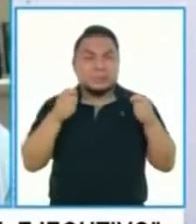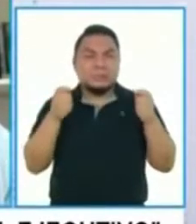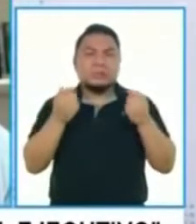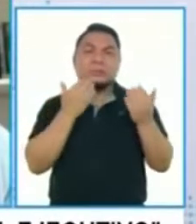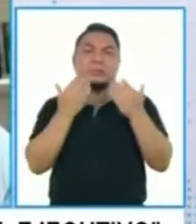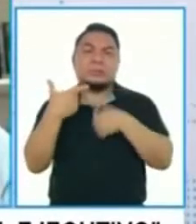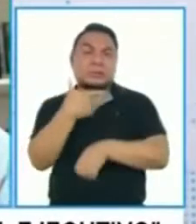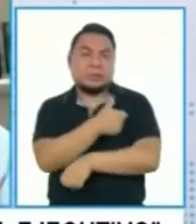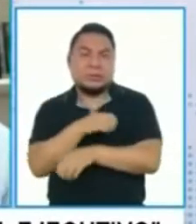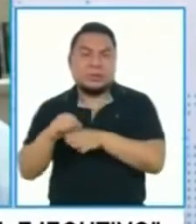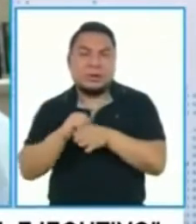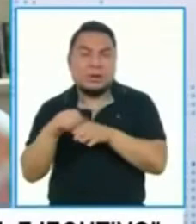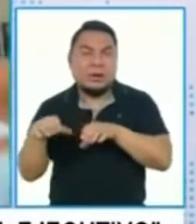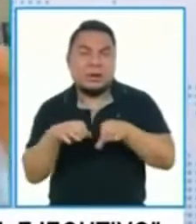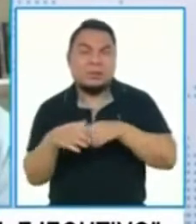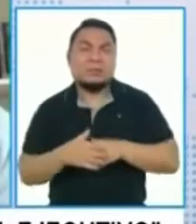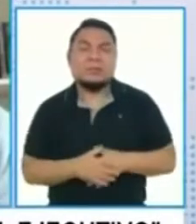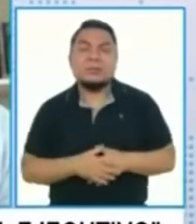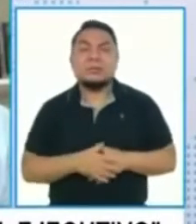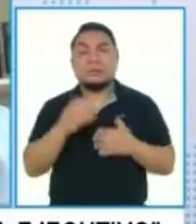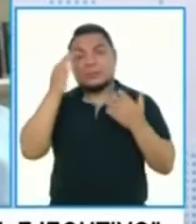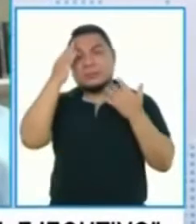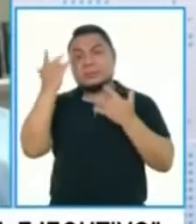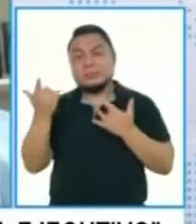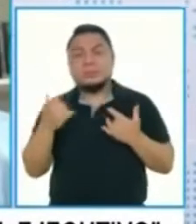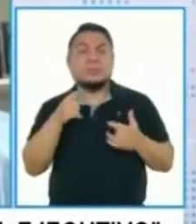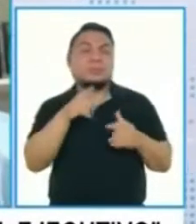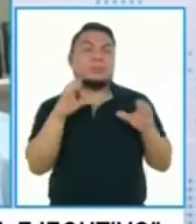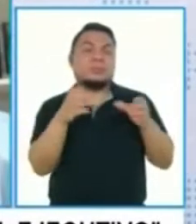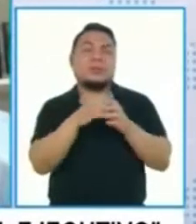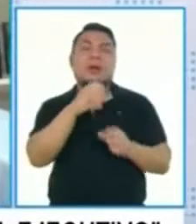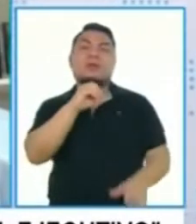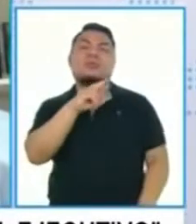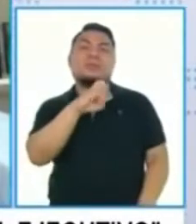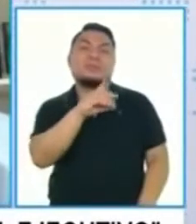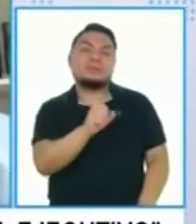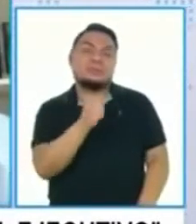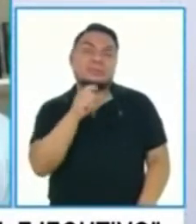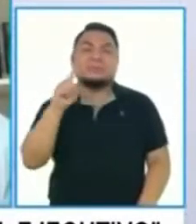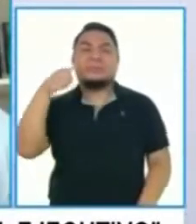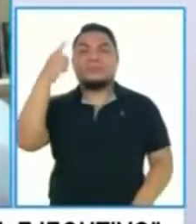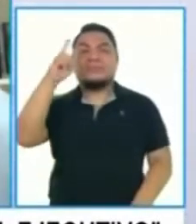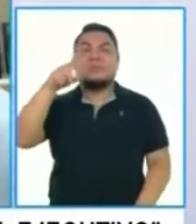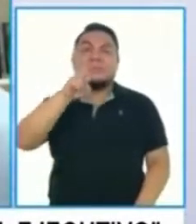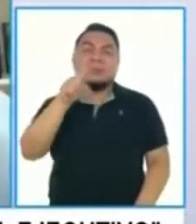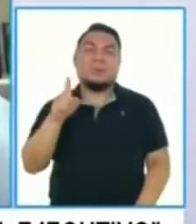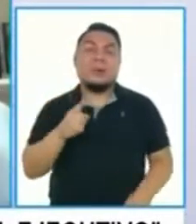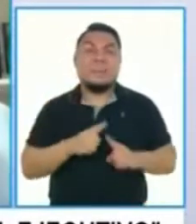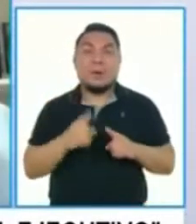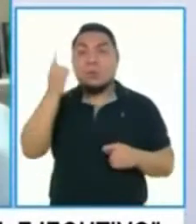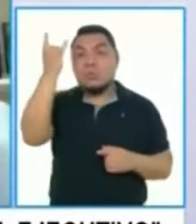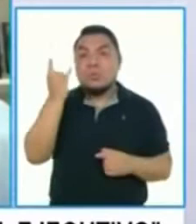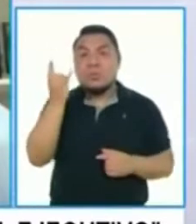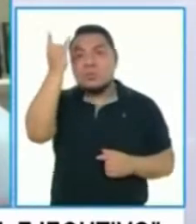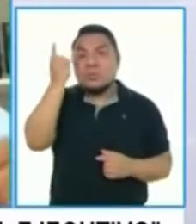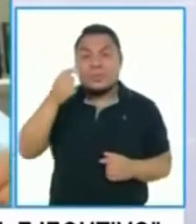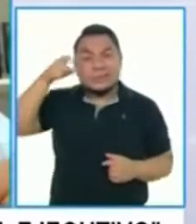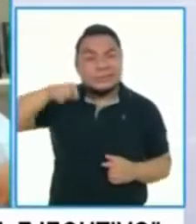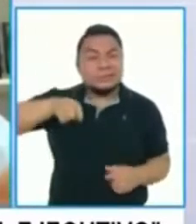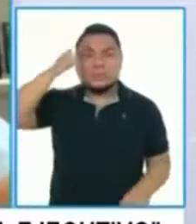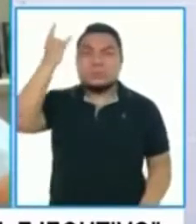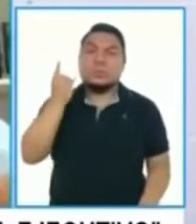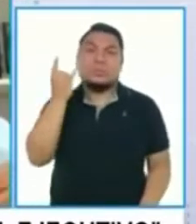desarrollar sus vacunas. Esperamos al mecanismo COVAX para el segundo semestre del 2021, pero para lo urgente es